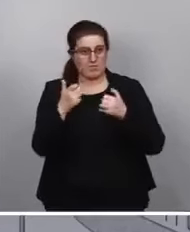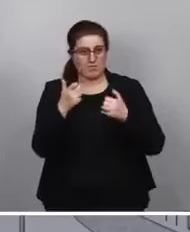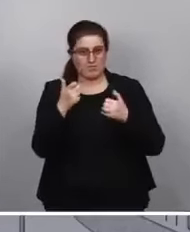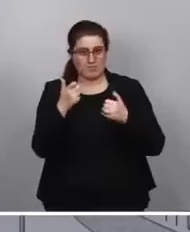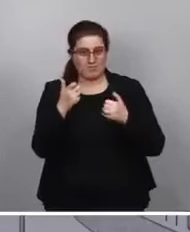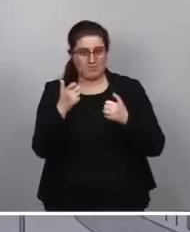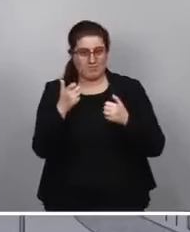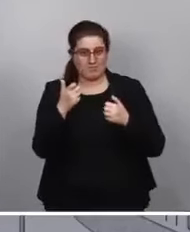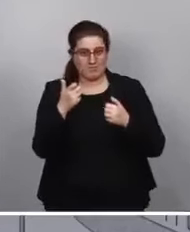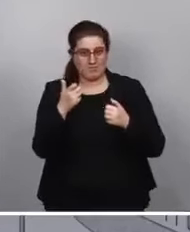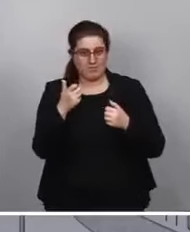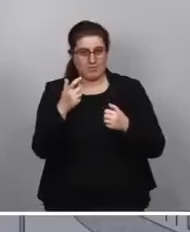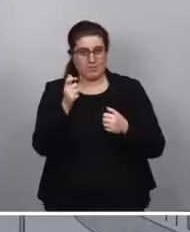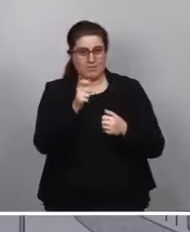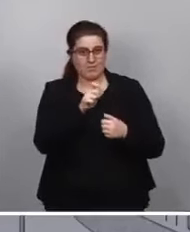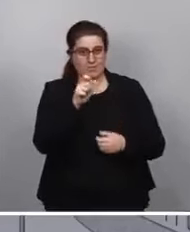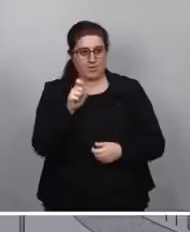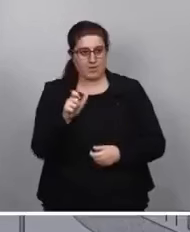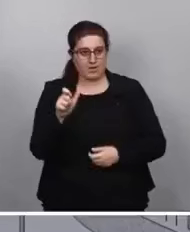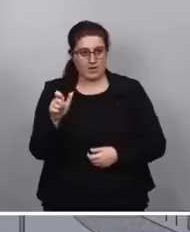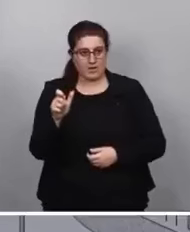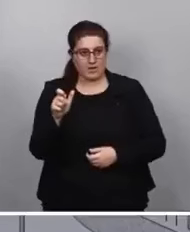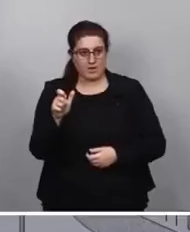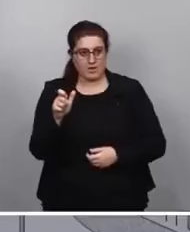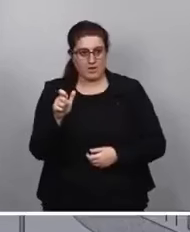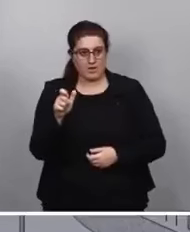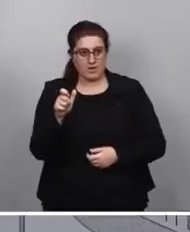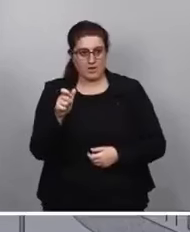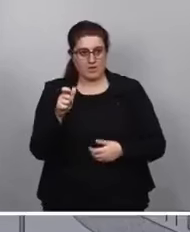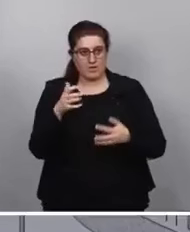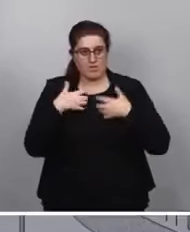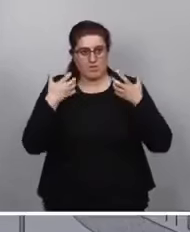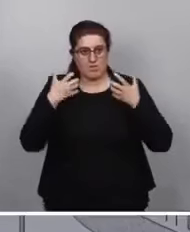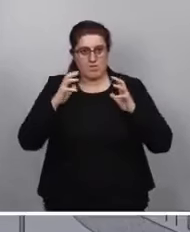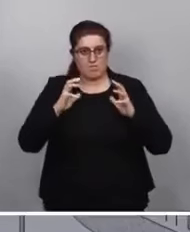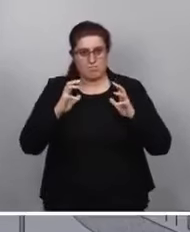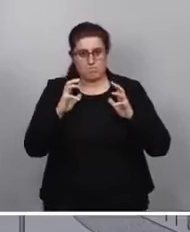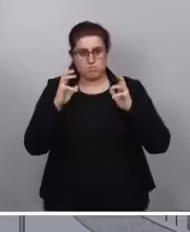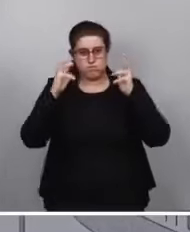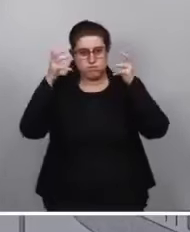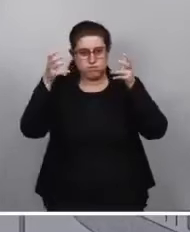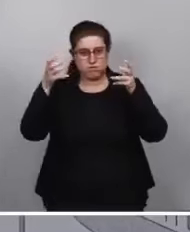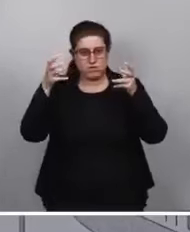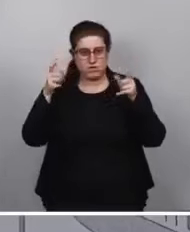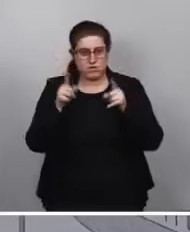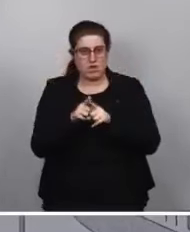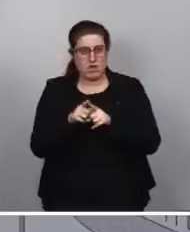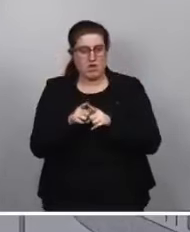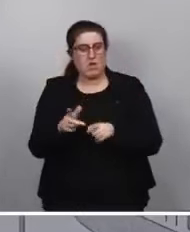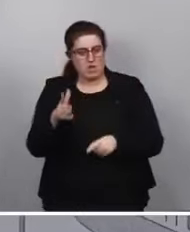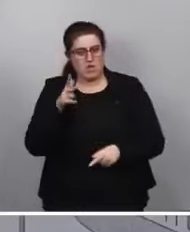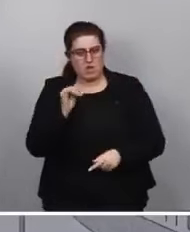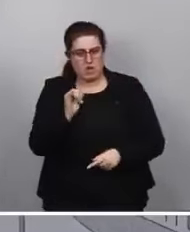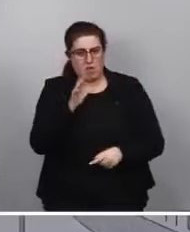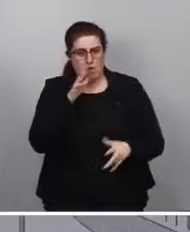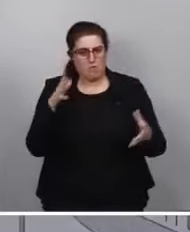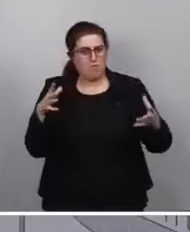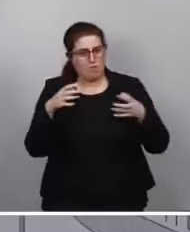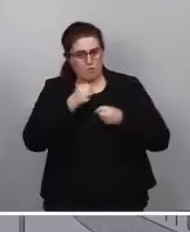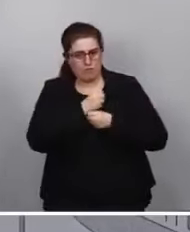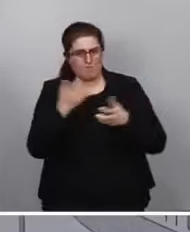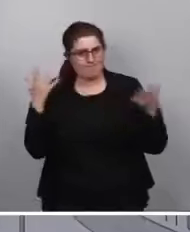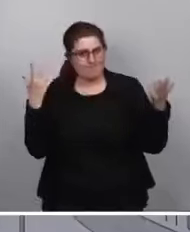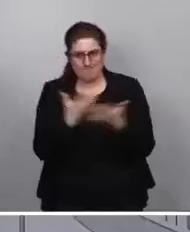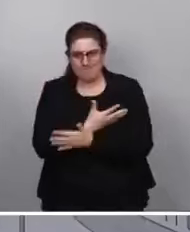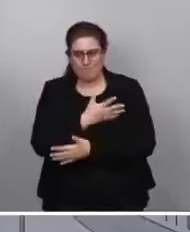a aquellos que manifiestan su ira de una manera legítima, por su frustración, por